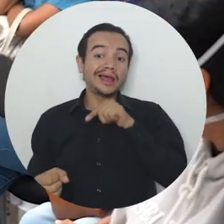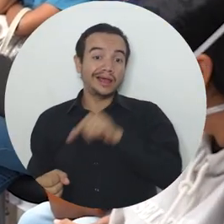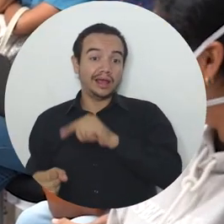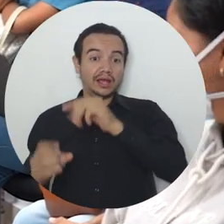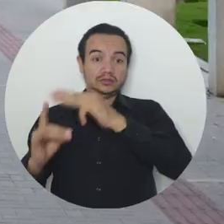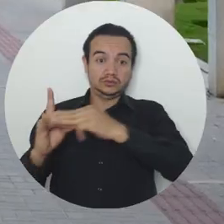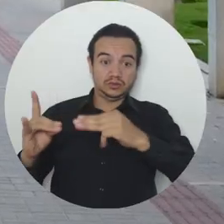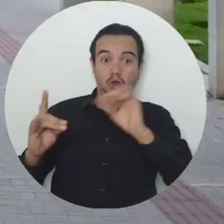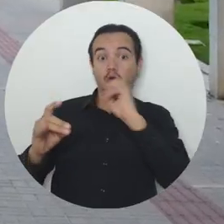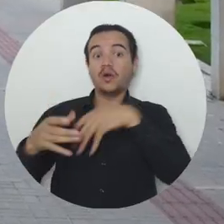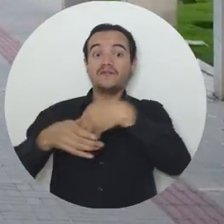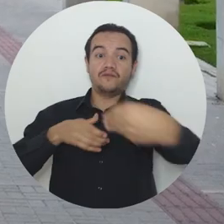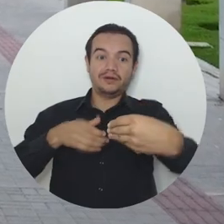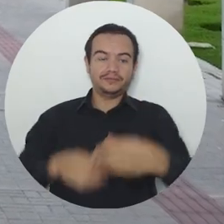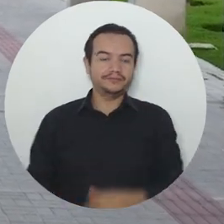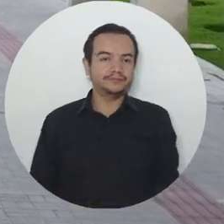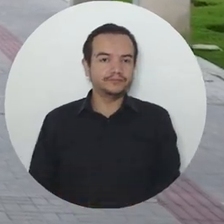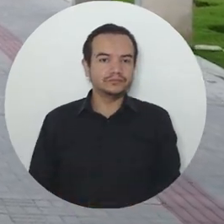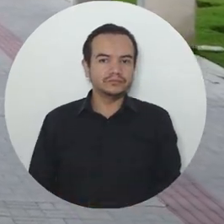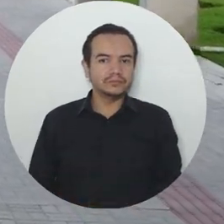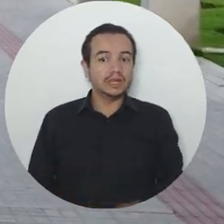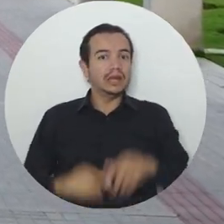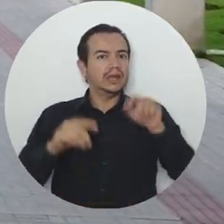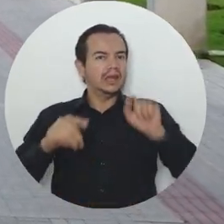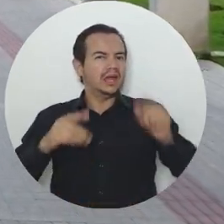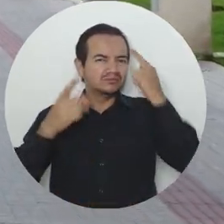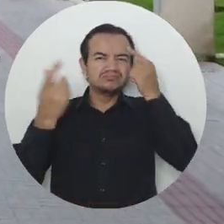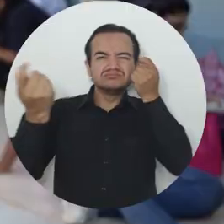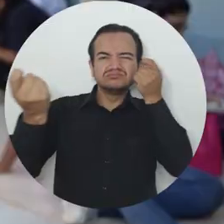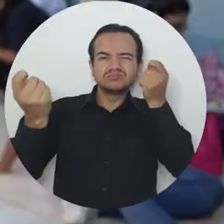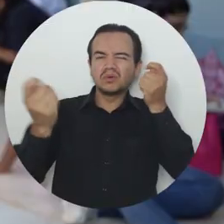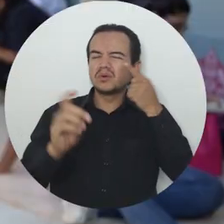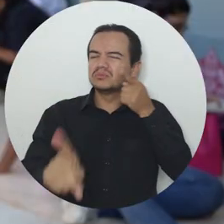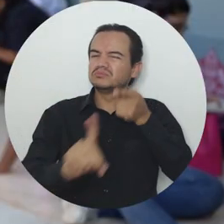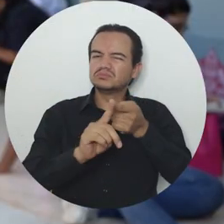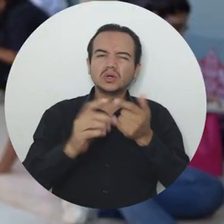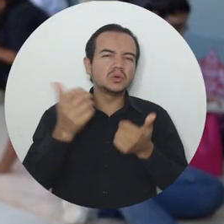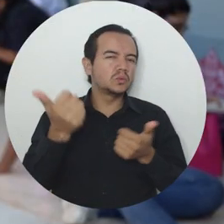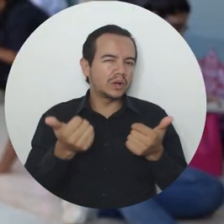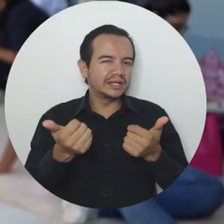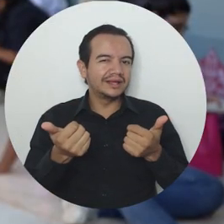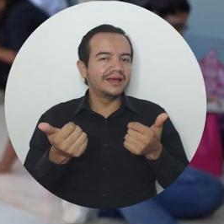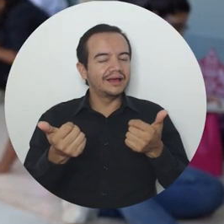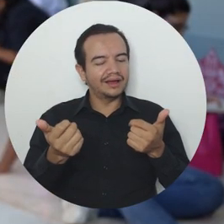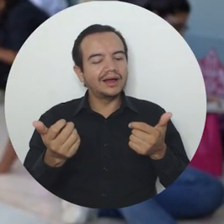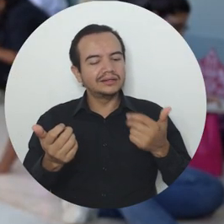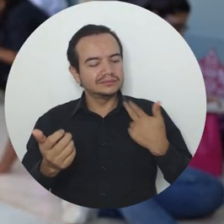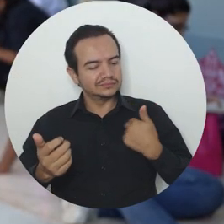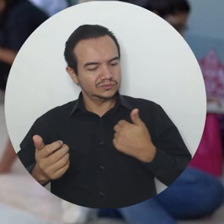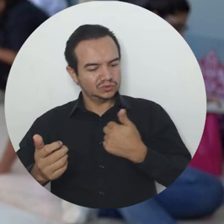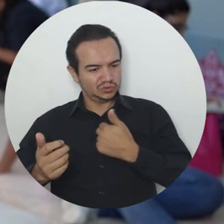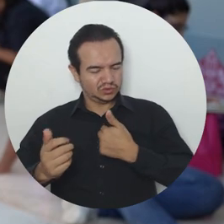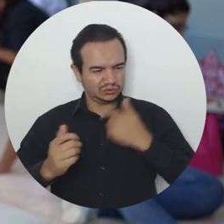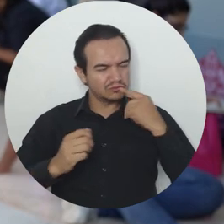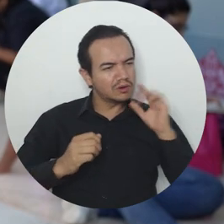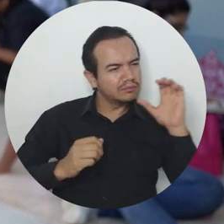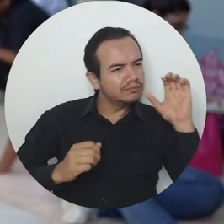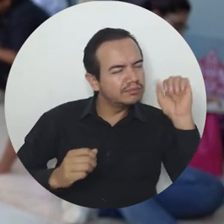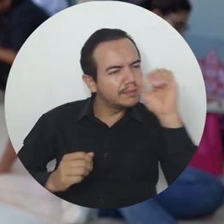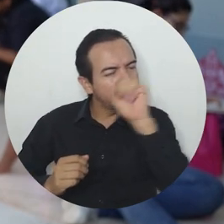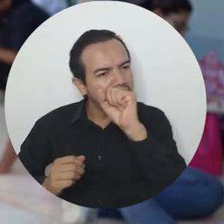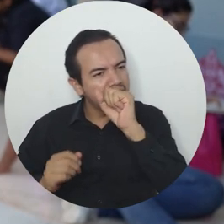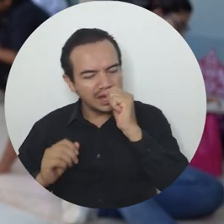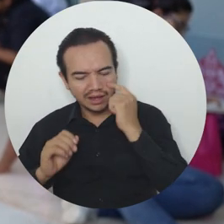contexto universitario y fuera del mismo. Esta estrategia fue planteada con la finalidad de que nosotros necesitamos un